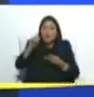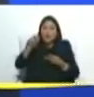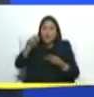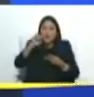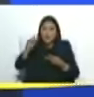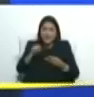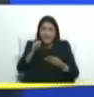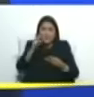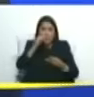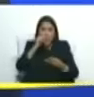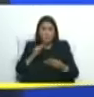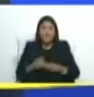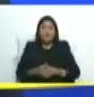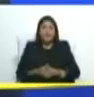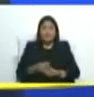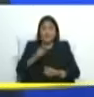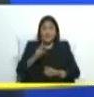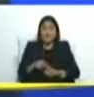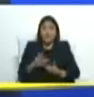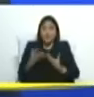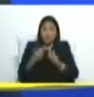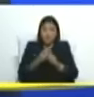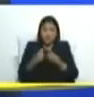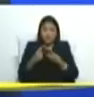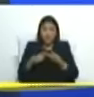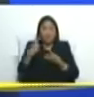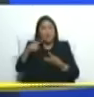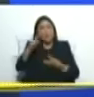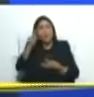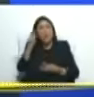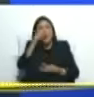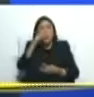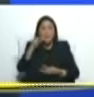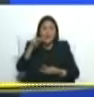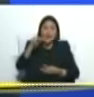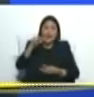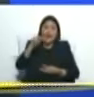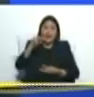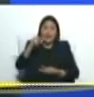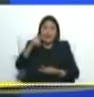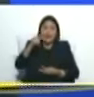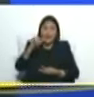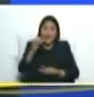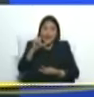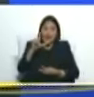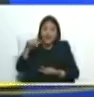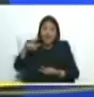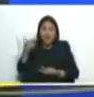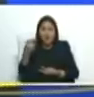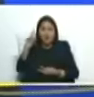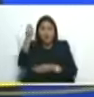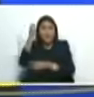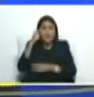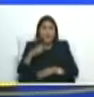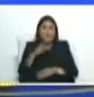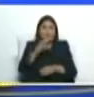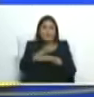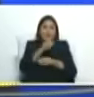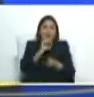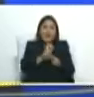operador de estaciones junto al diputado hoy Ángel Rodríguez fuimos hasta la cárcel de Yare